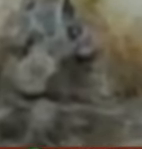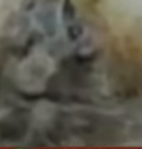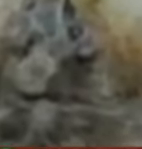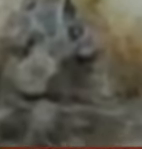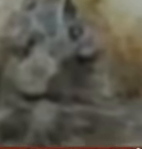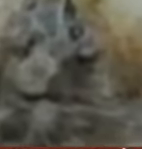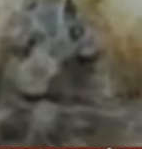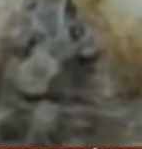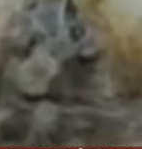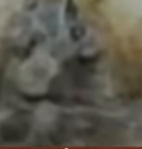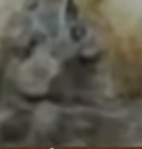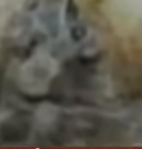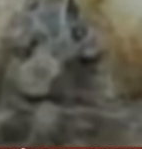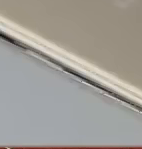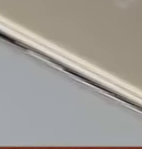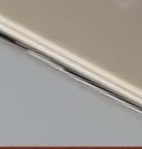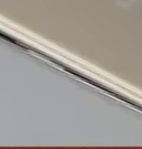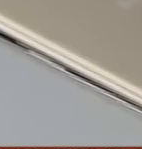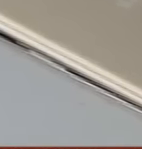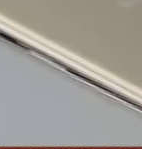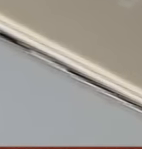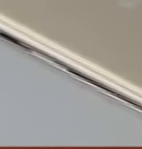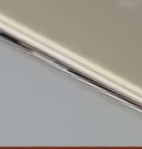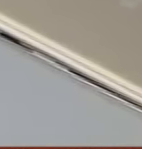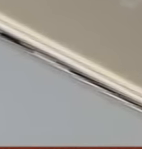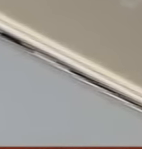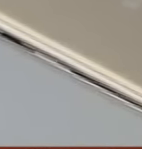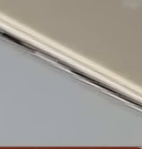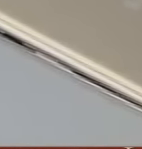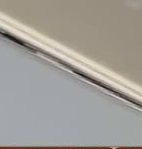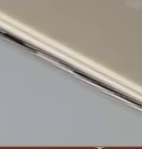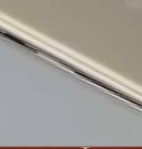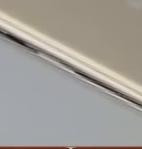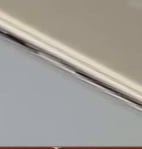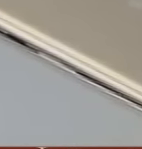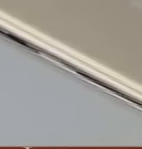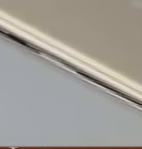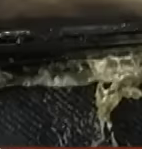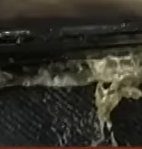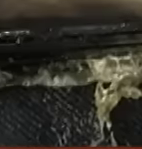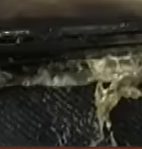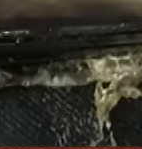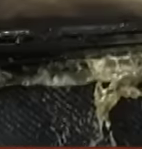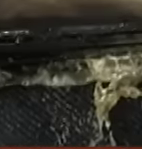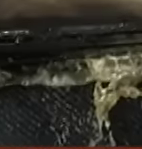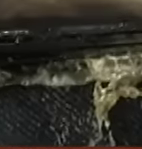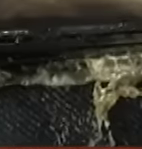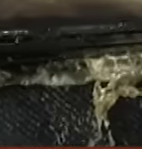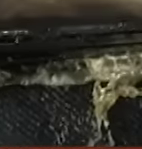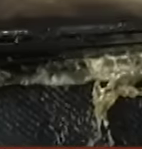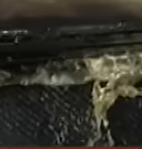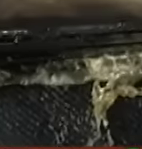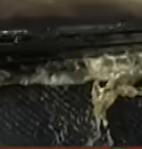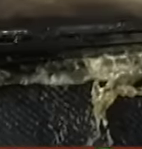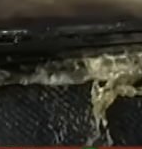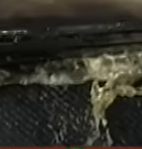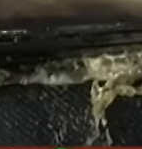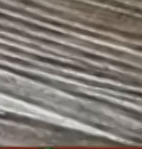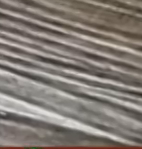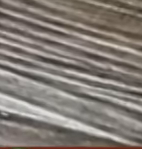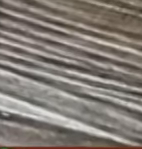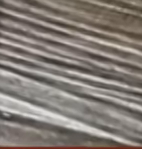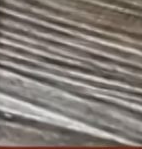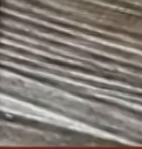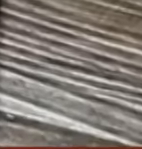millón Tienen el riesgo de contener estas baterías inflamables Sin embargo, solo se han recibido 35 quejas al respecto